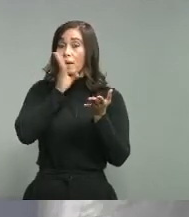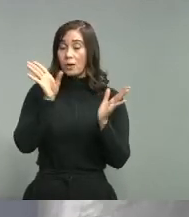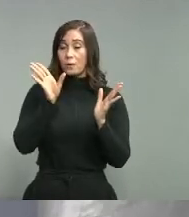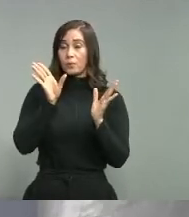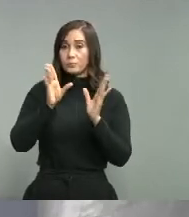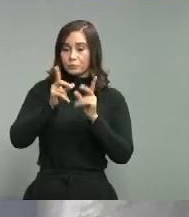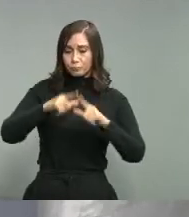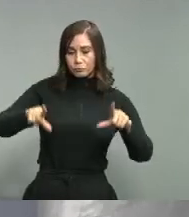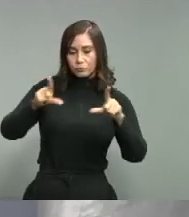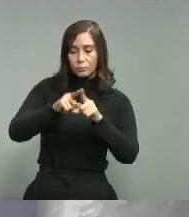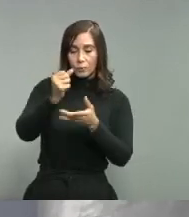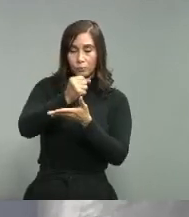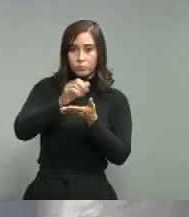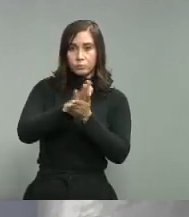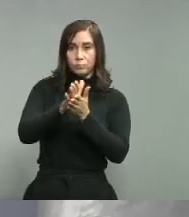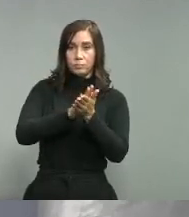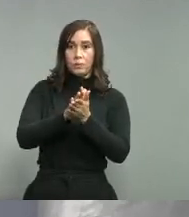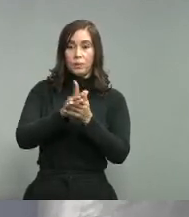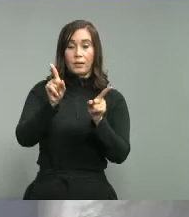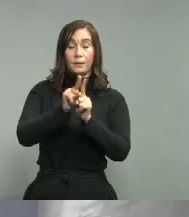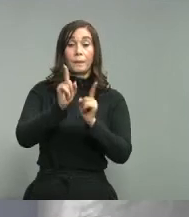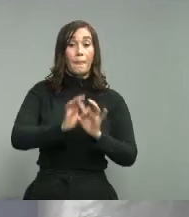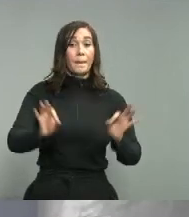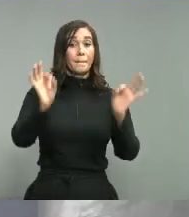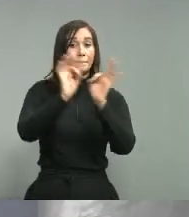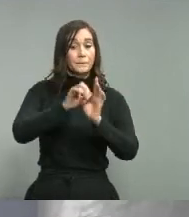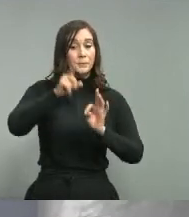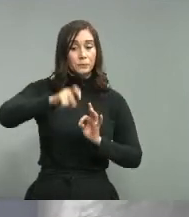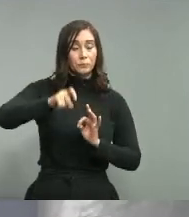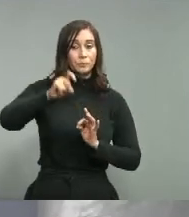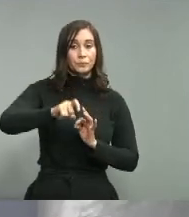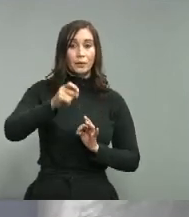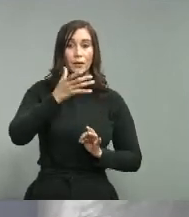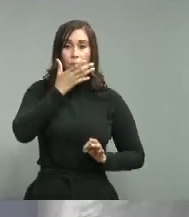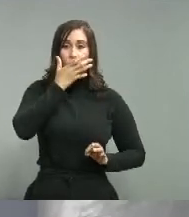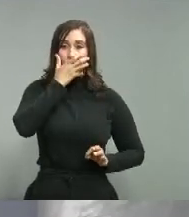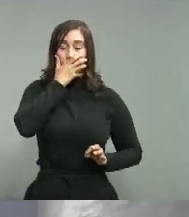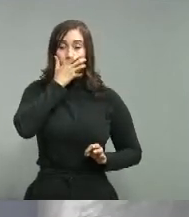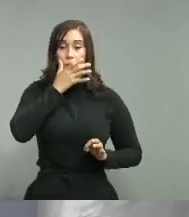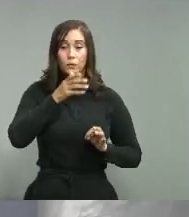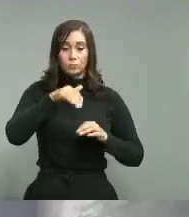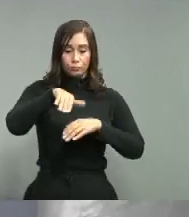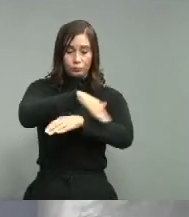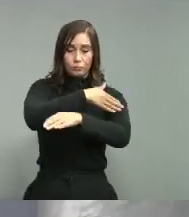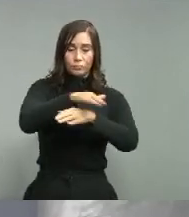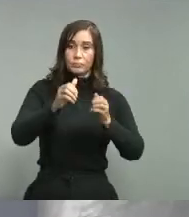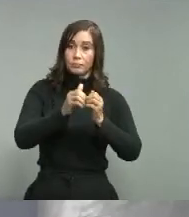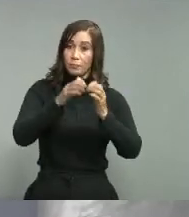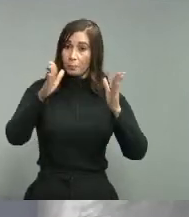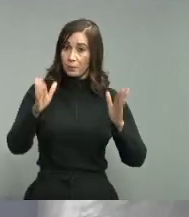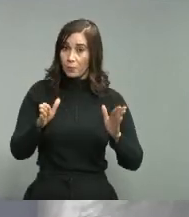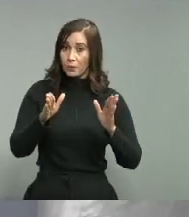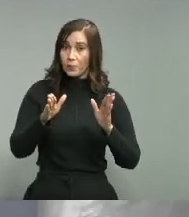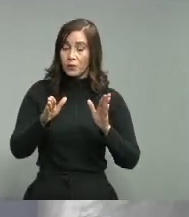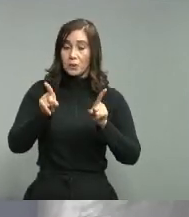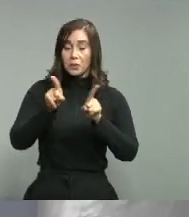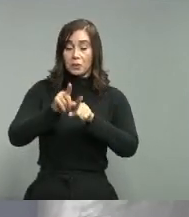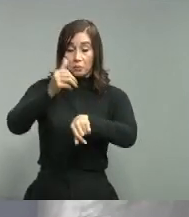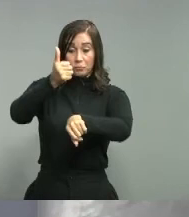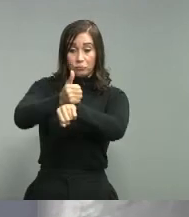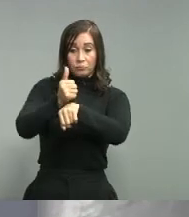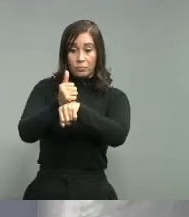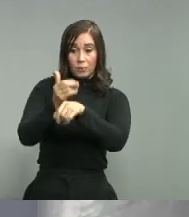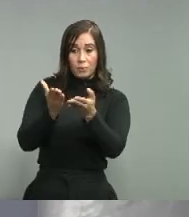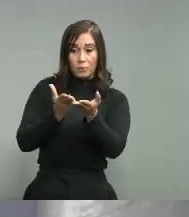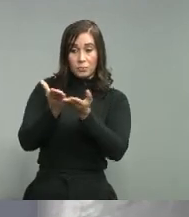el uso obligatorio de las mascarillas principalmente en las vías públicas o los establecimientos